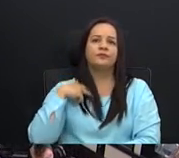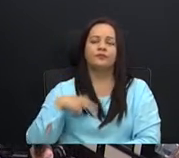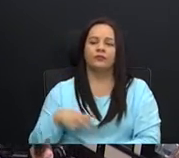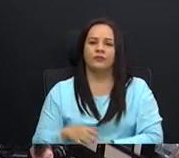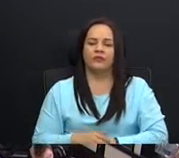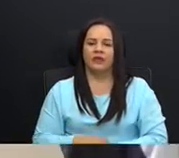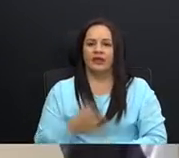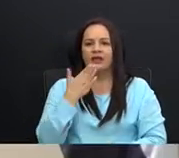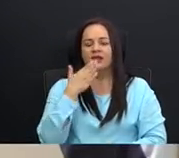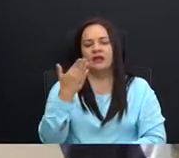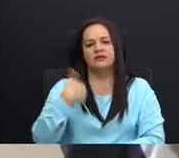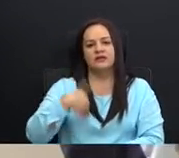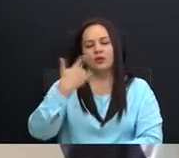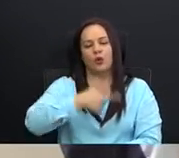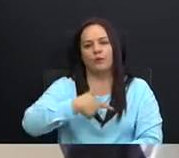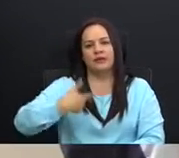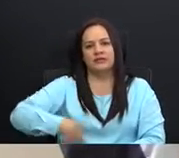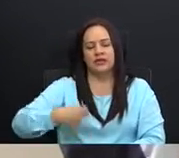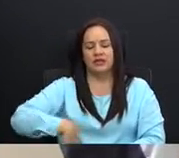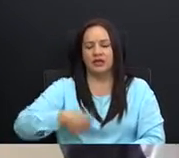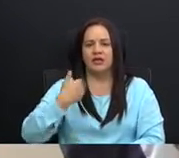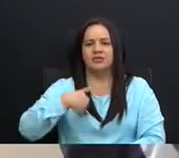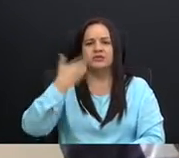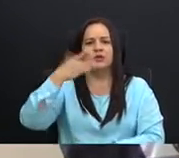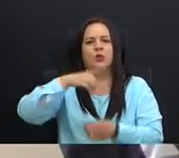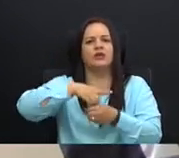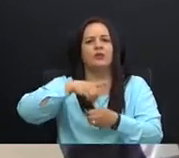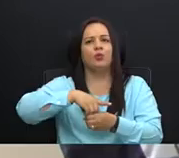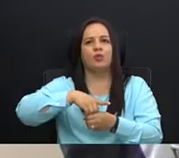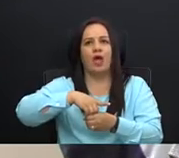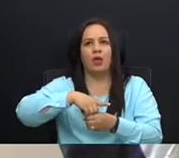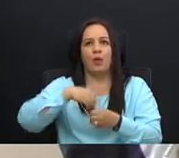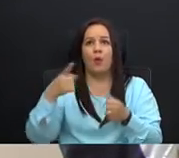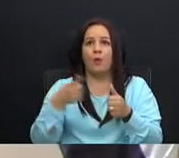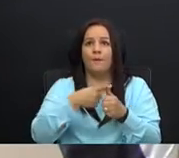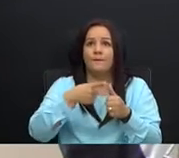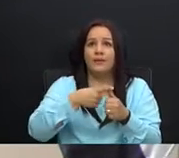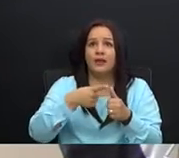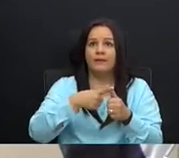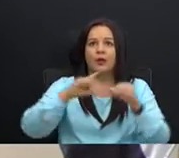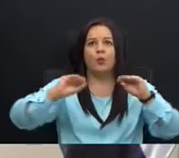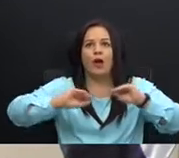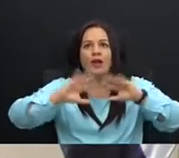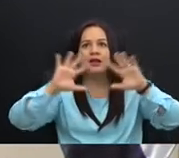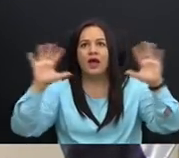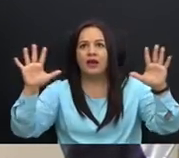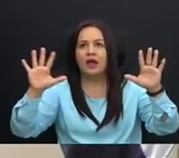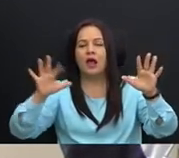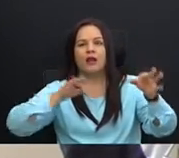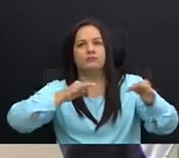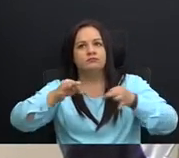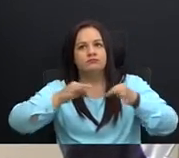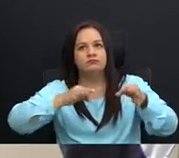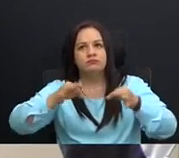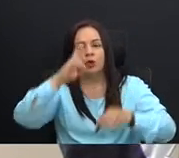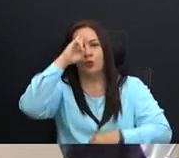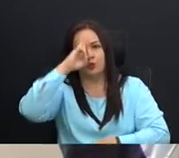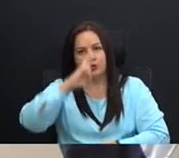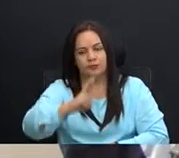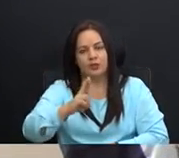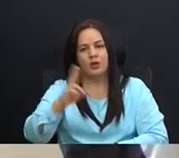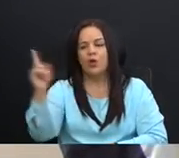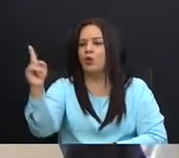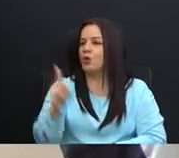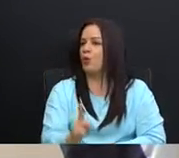Gracias, señor presidente. Señor diputado, primero, aclararle, decirle, con todo respeto, que no